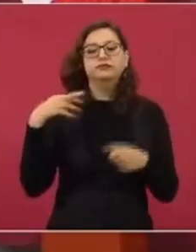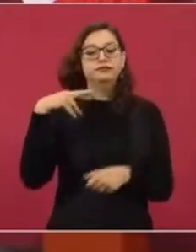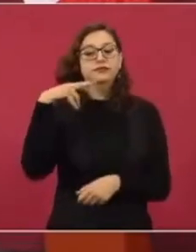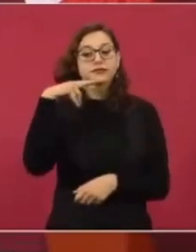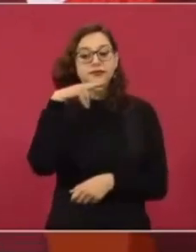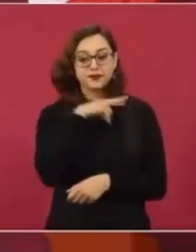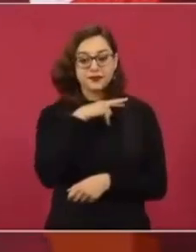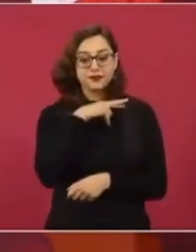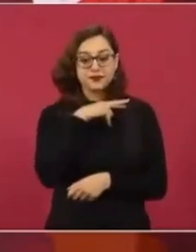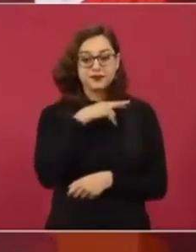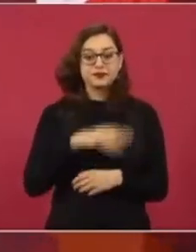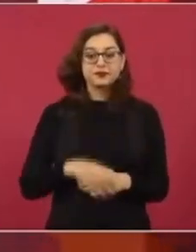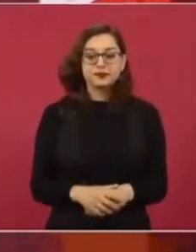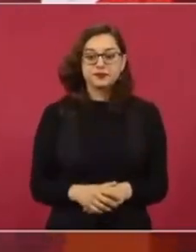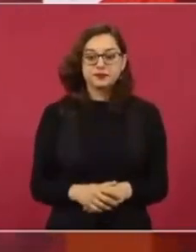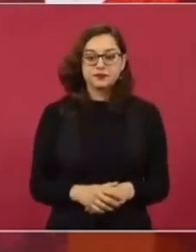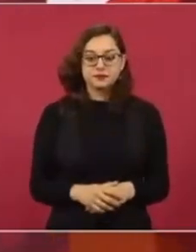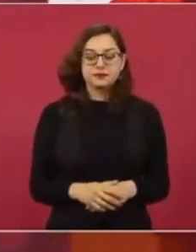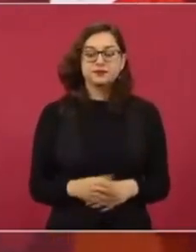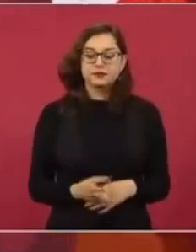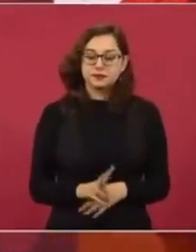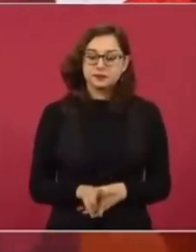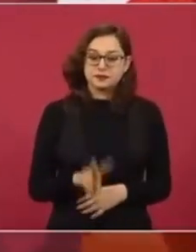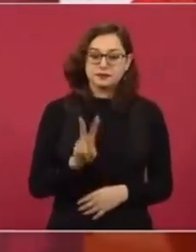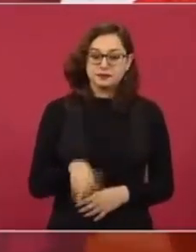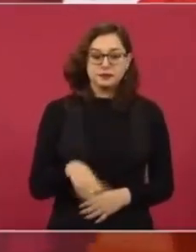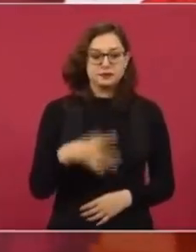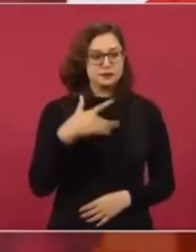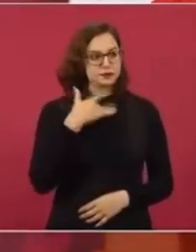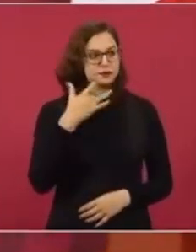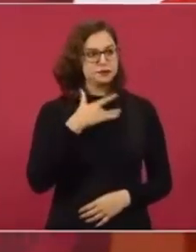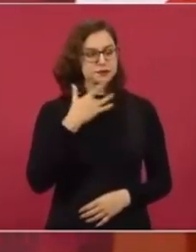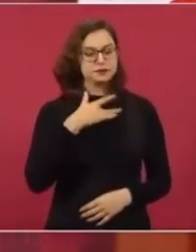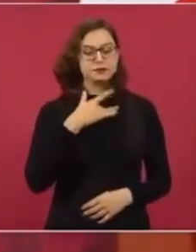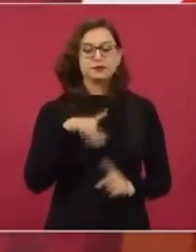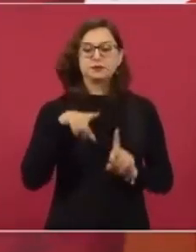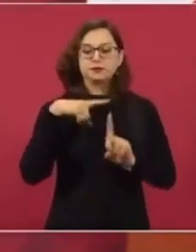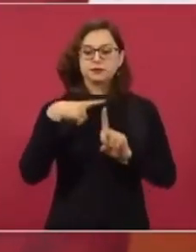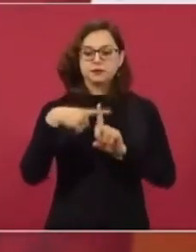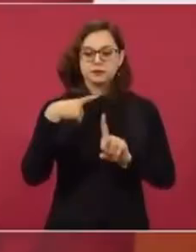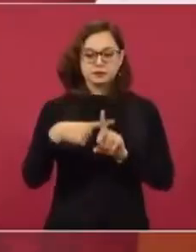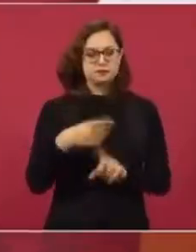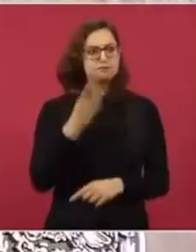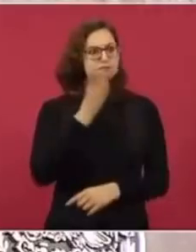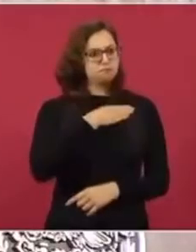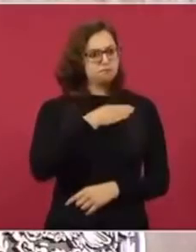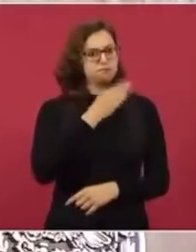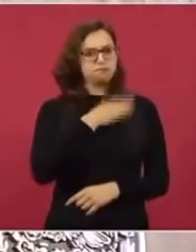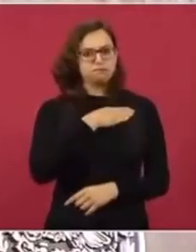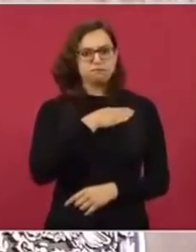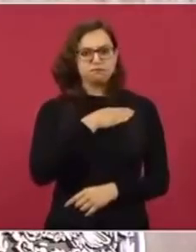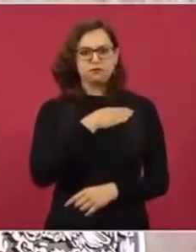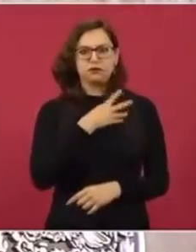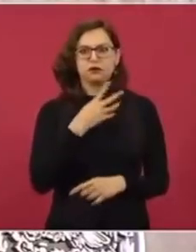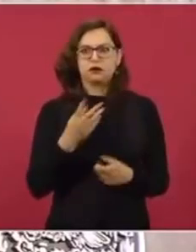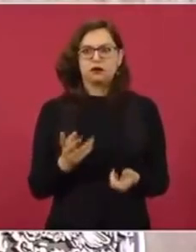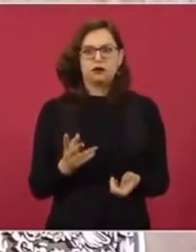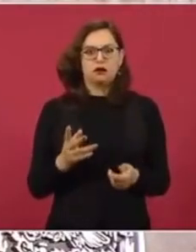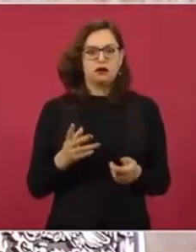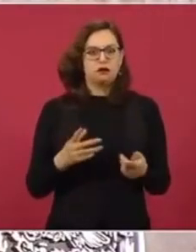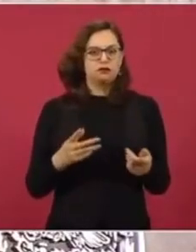Esto es bueno para que no nos espantemos,